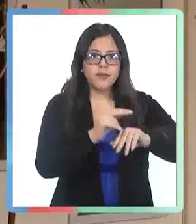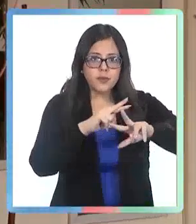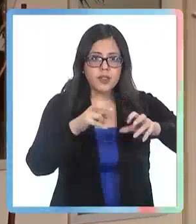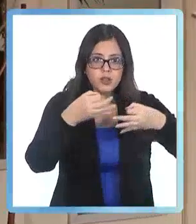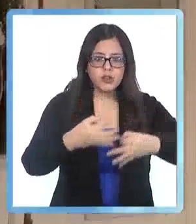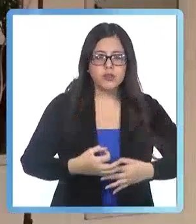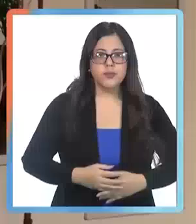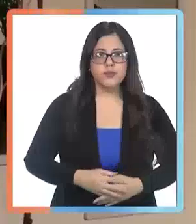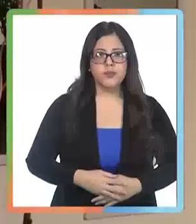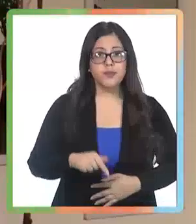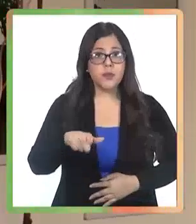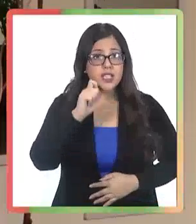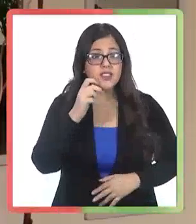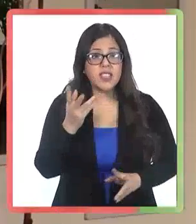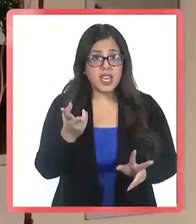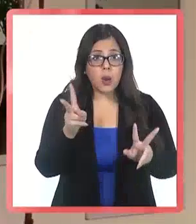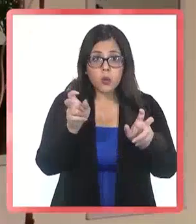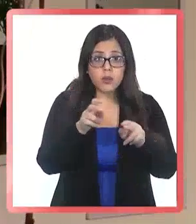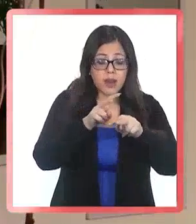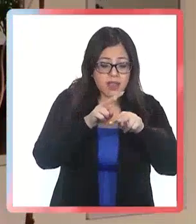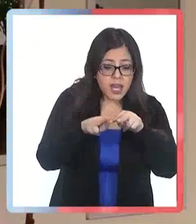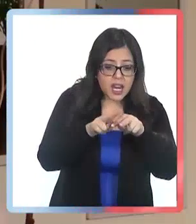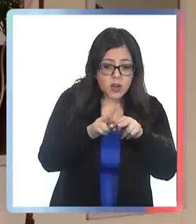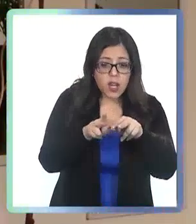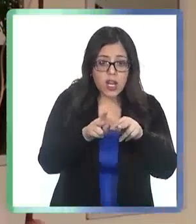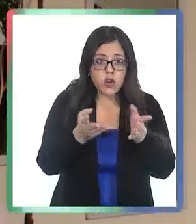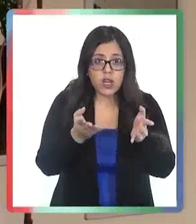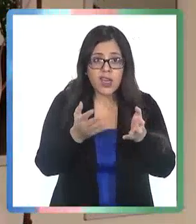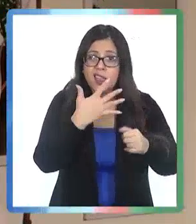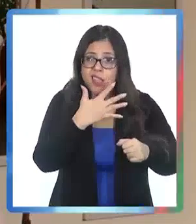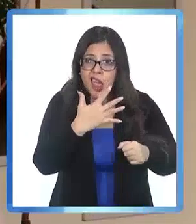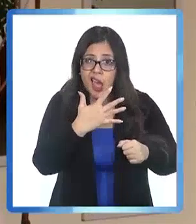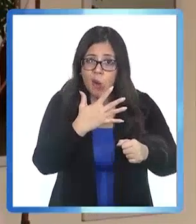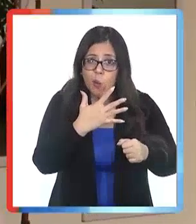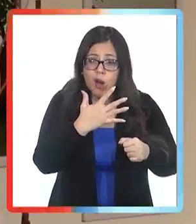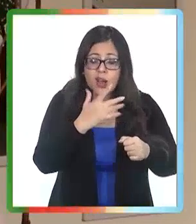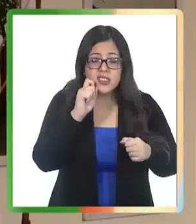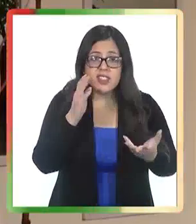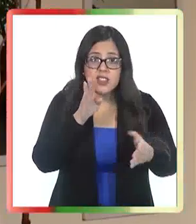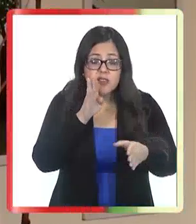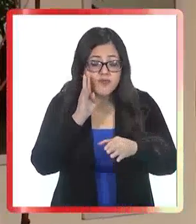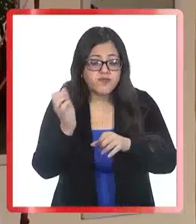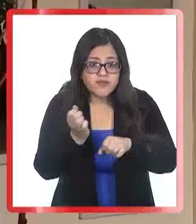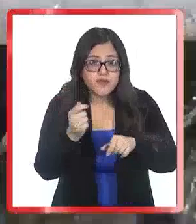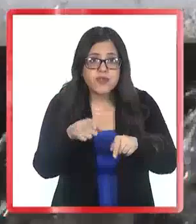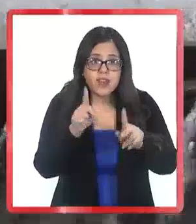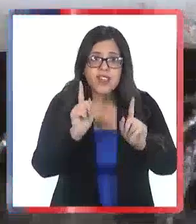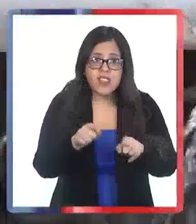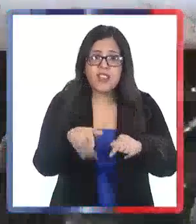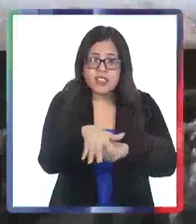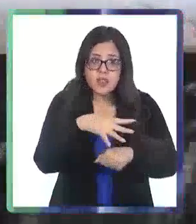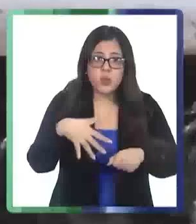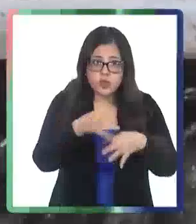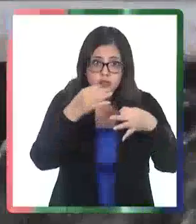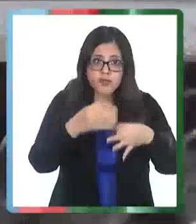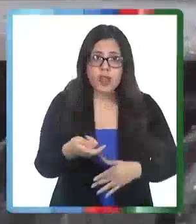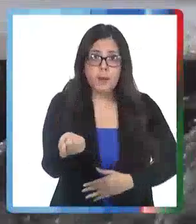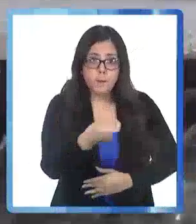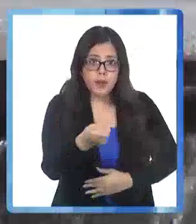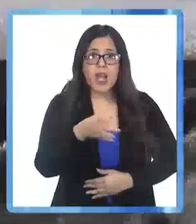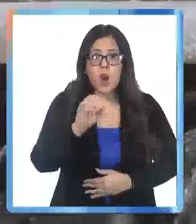investigaciones correspondientes. Si es un tratamiento de agua, este tratamiento nosotros tenemos que procurar que este tratamiento, que estas aguas tengan condiciones para